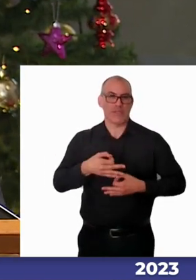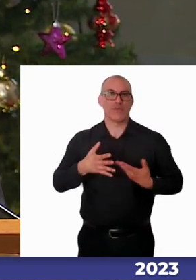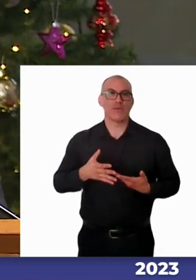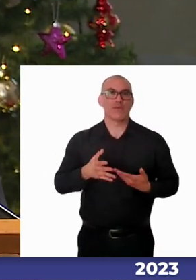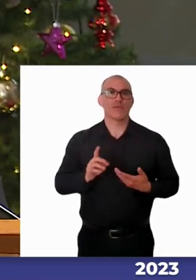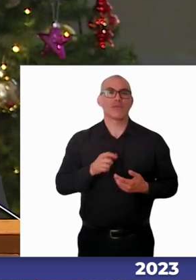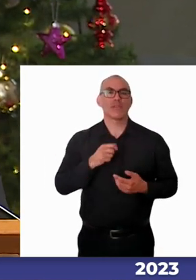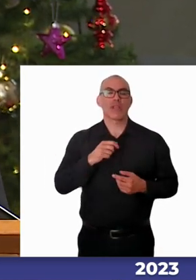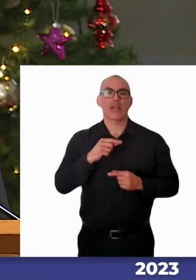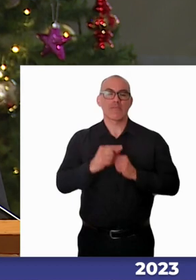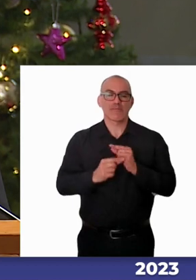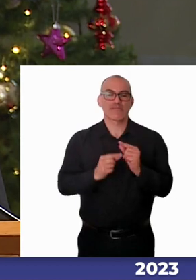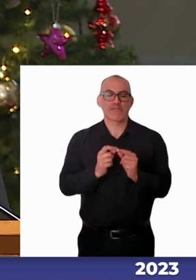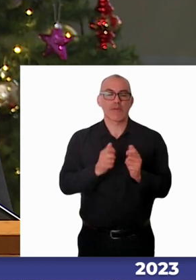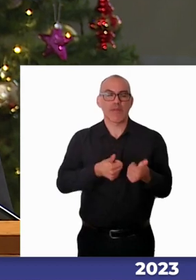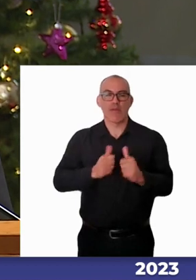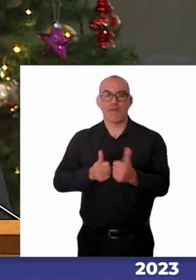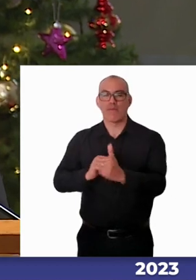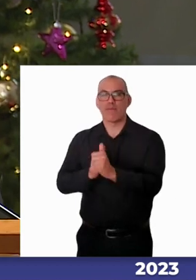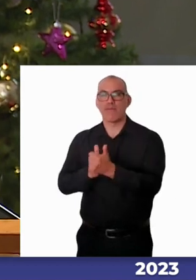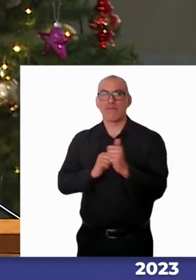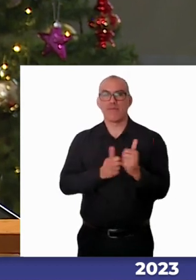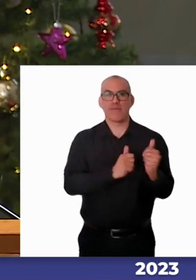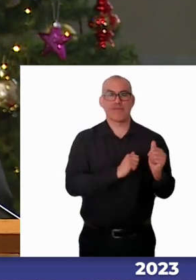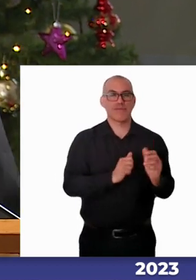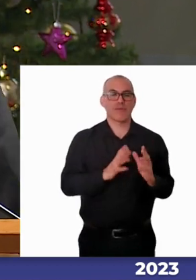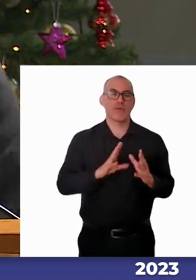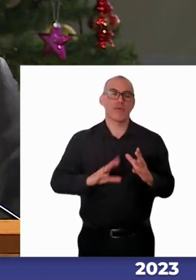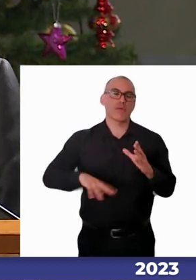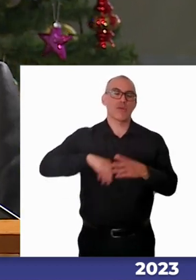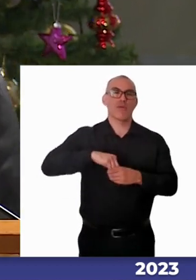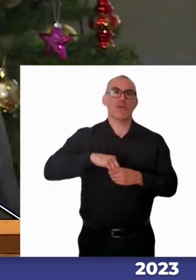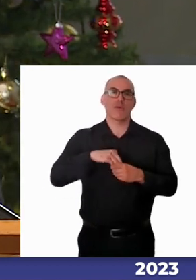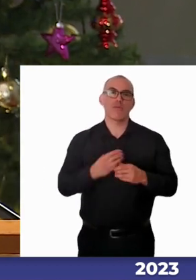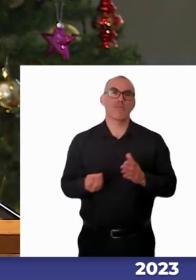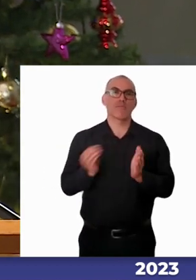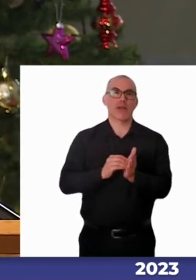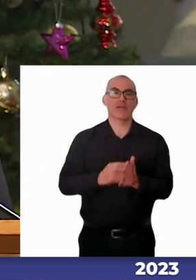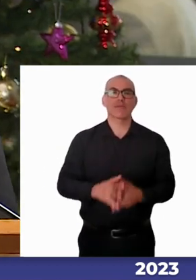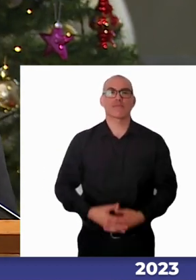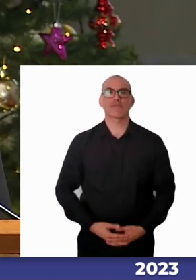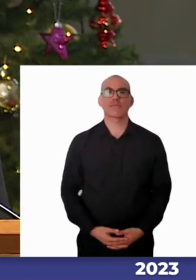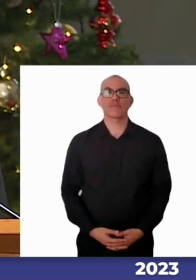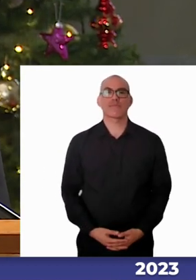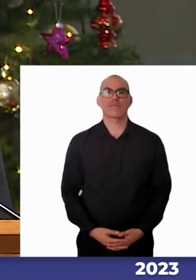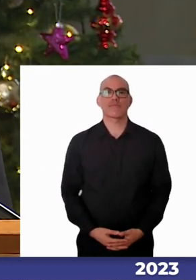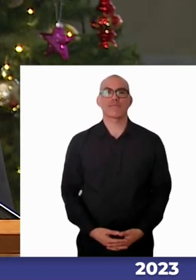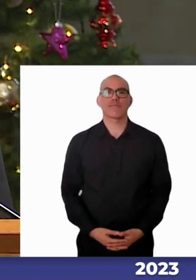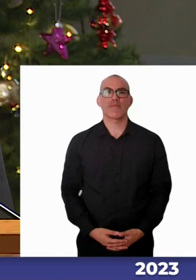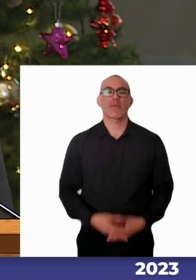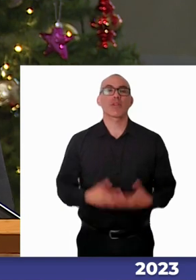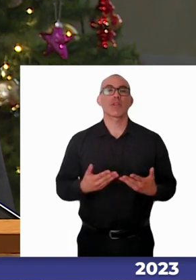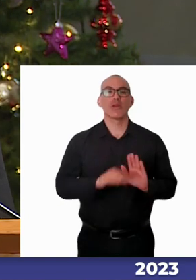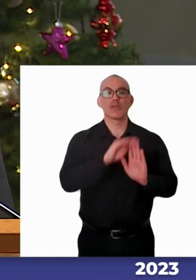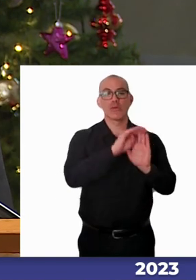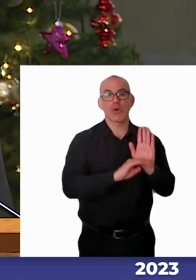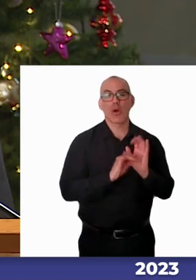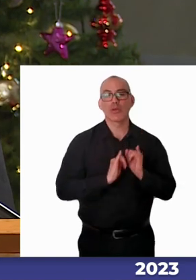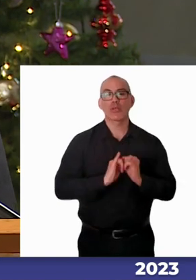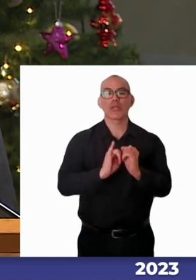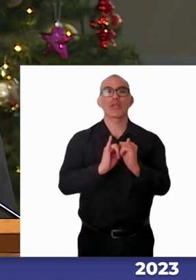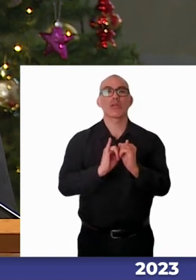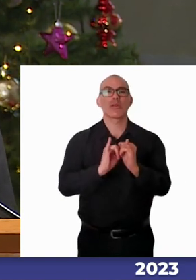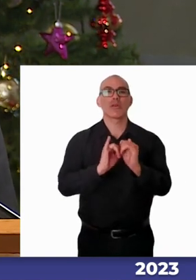mayores desafíos para tener una mayor inclusión. Ahora bien, considerando que el enfoque de naturaleza inclusiva